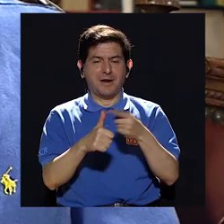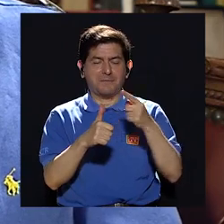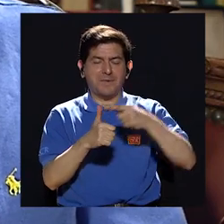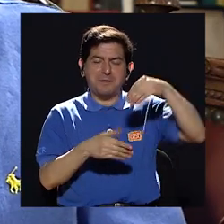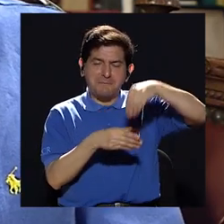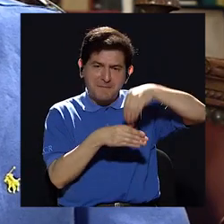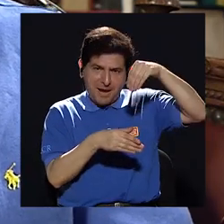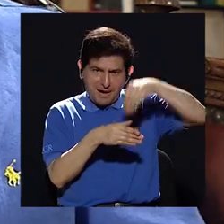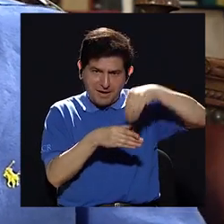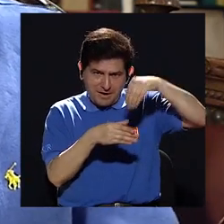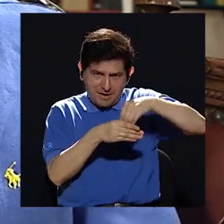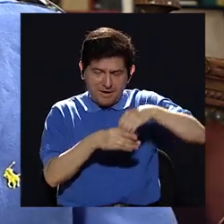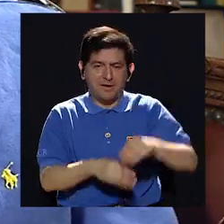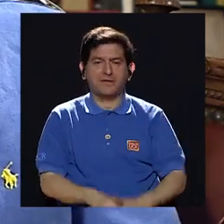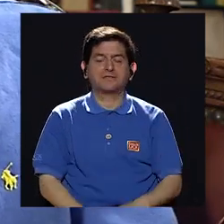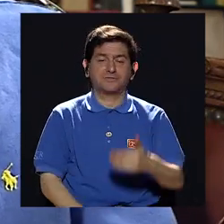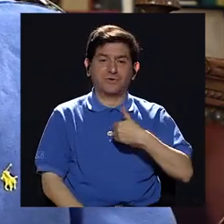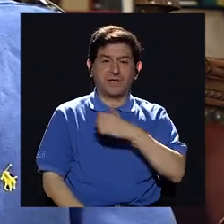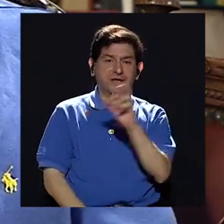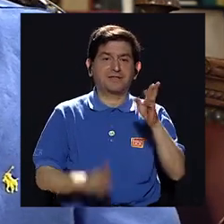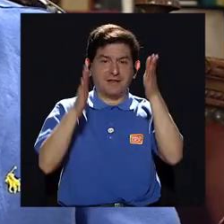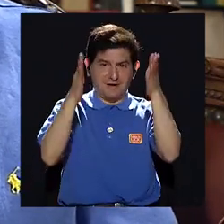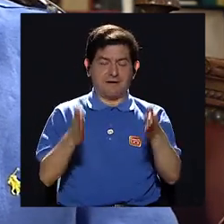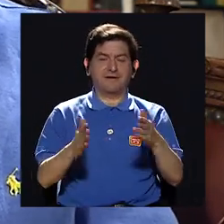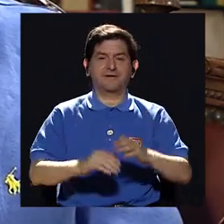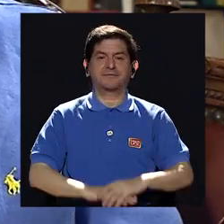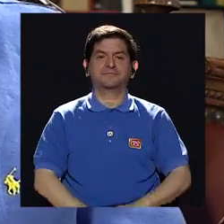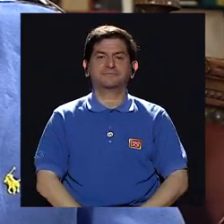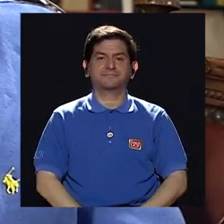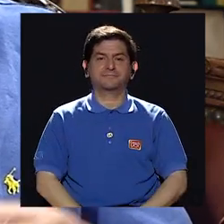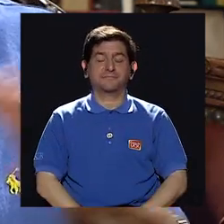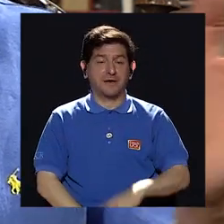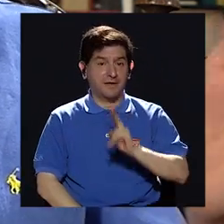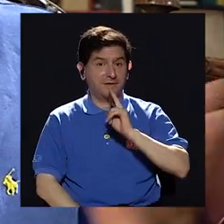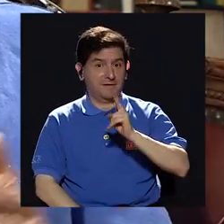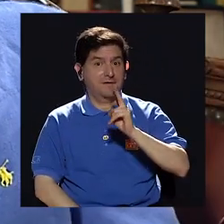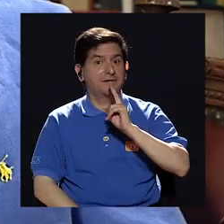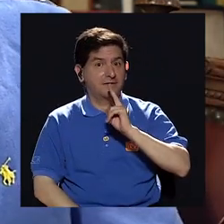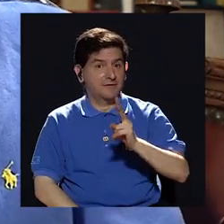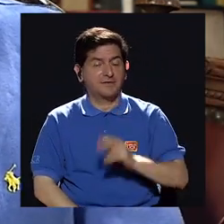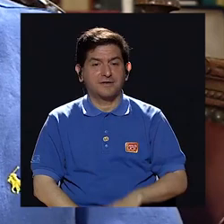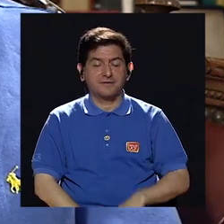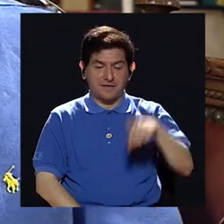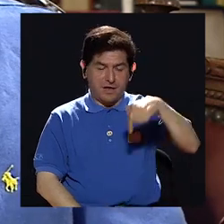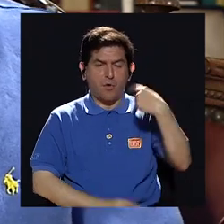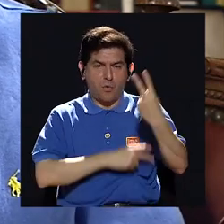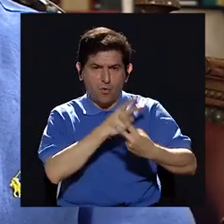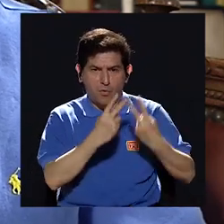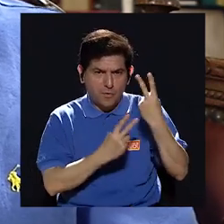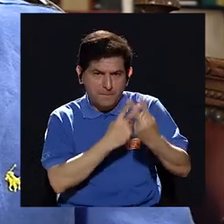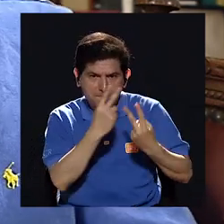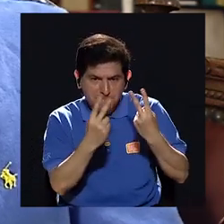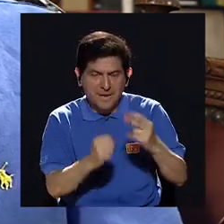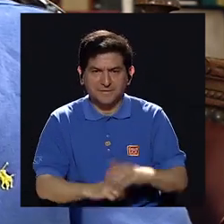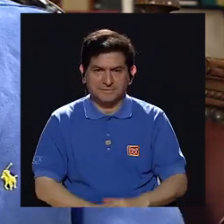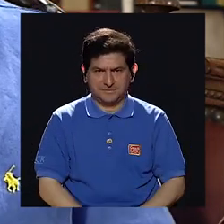fuente de ingreso de los costarricenses y que ciertamente hoy nos visitan